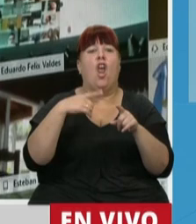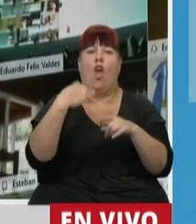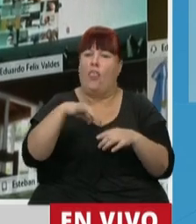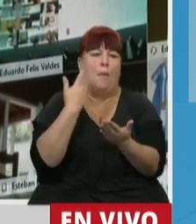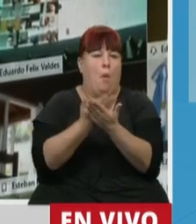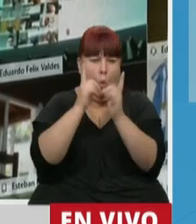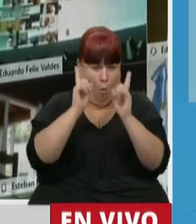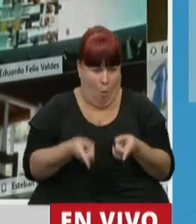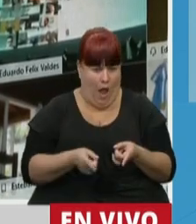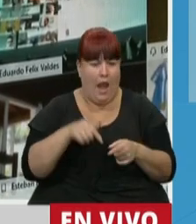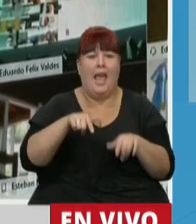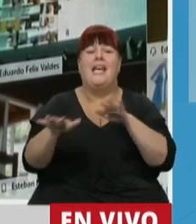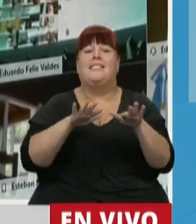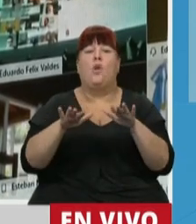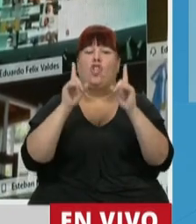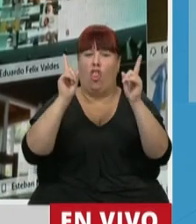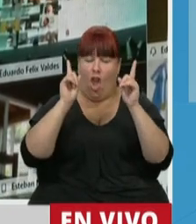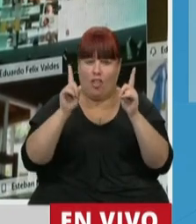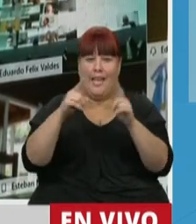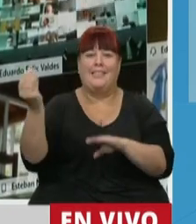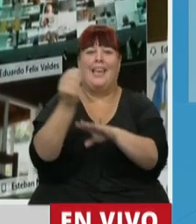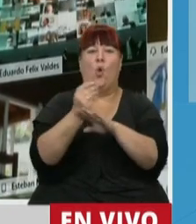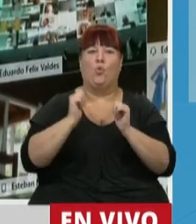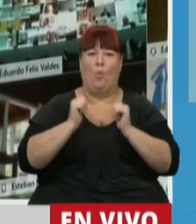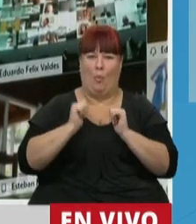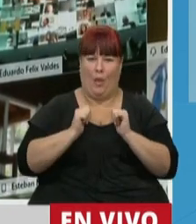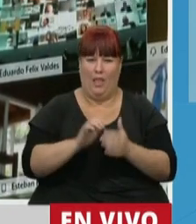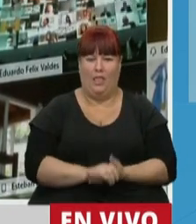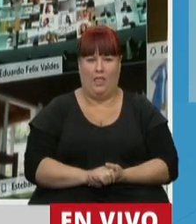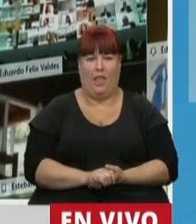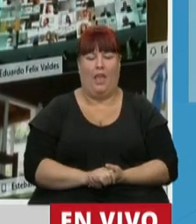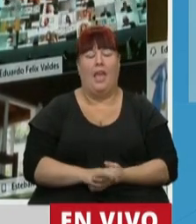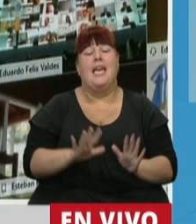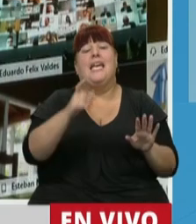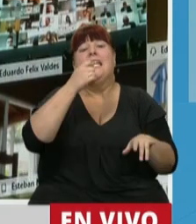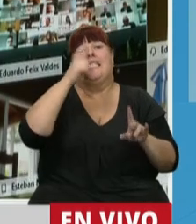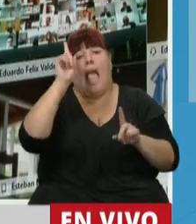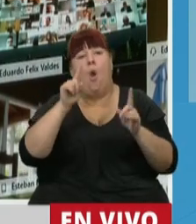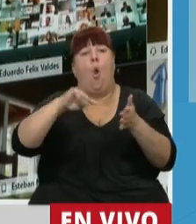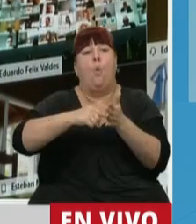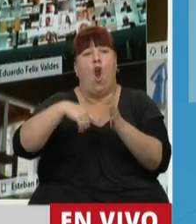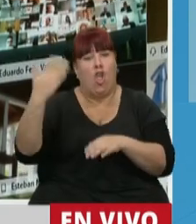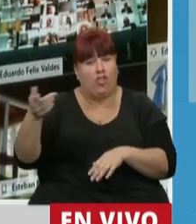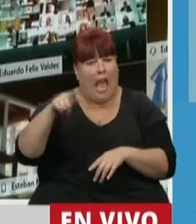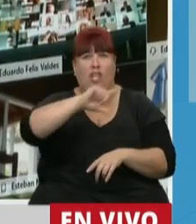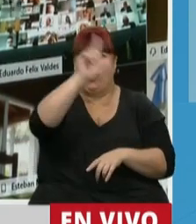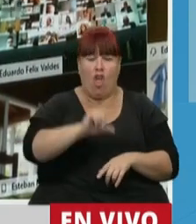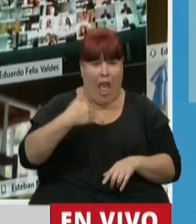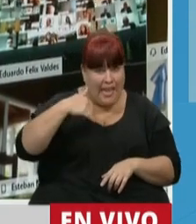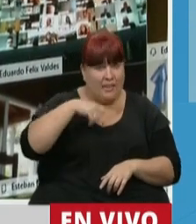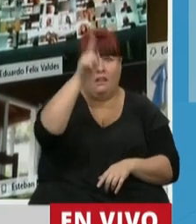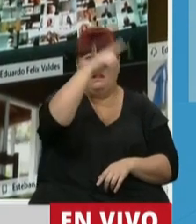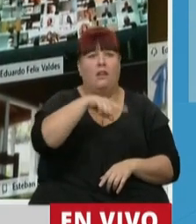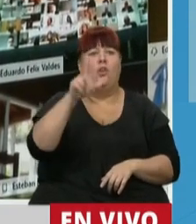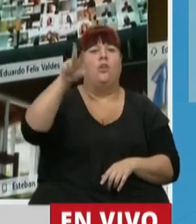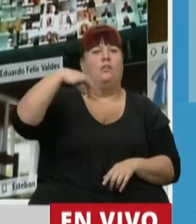plantear, la situación de los docentes reemplazantes, que salvo en la provincia de Buenos Aires, en el resto del país, todavía